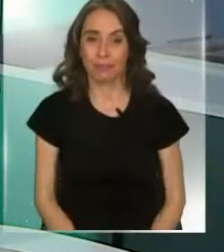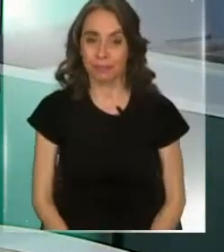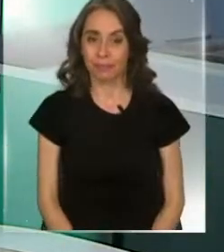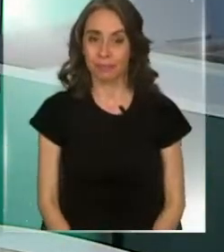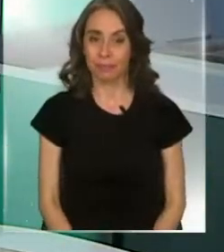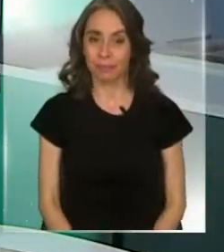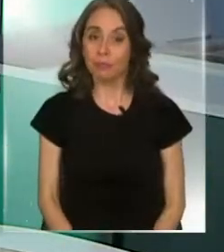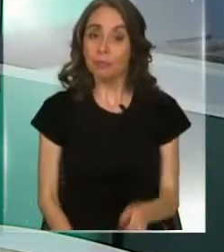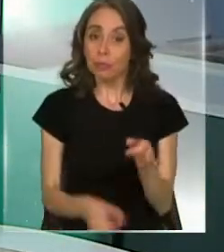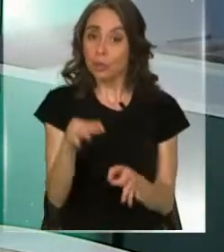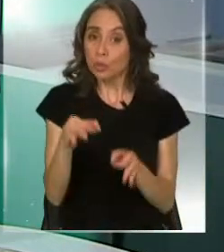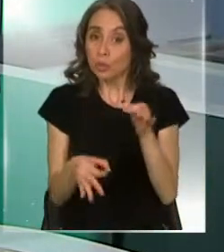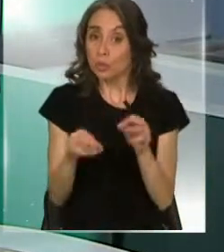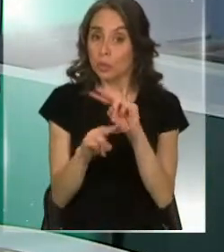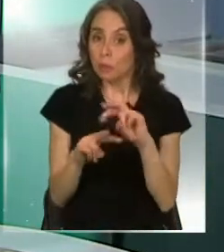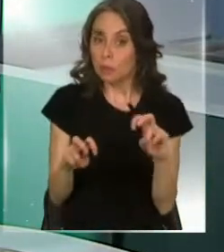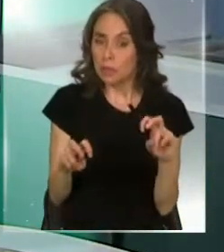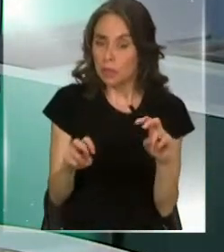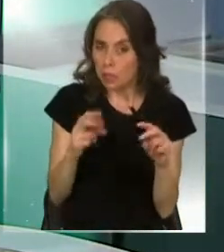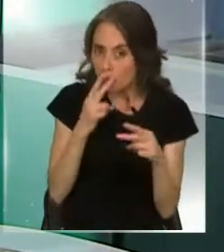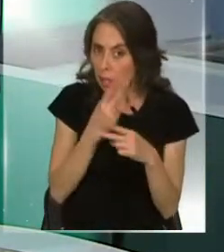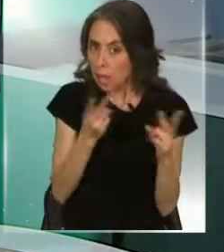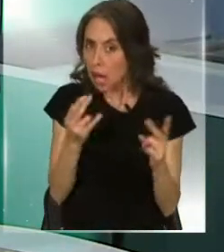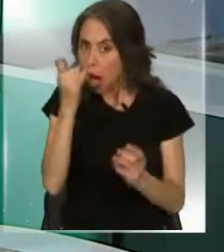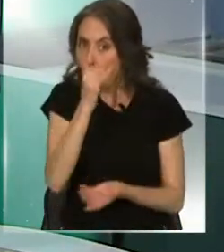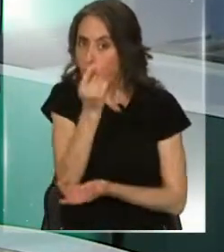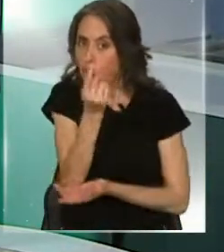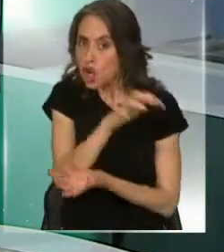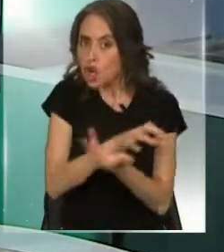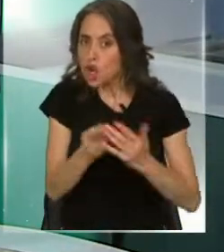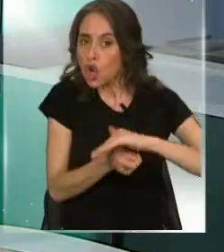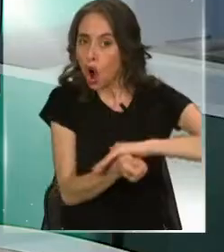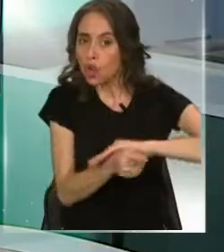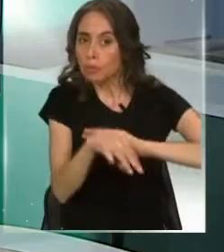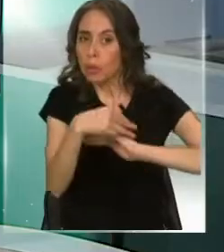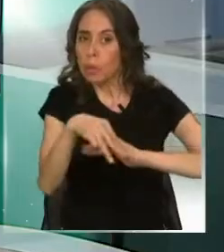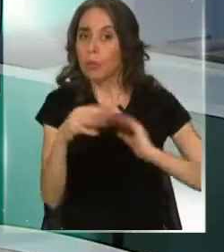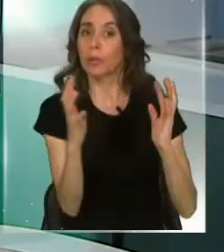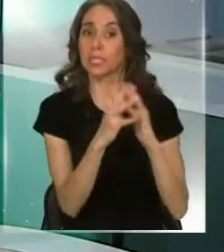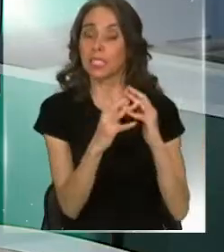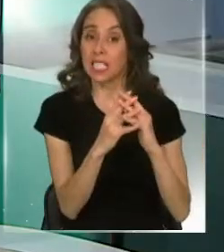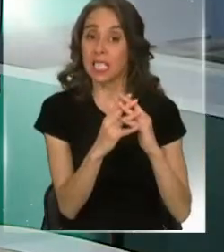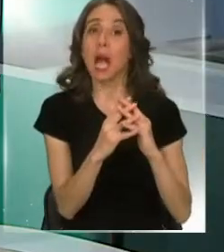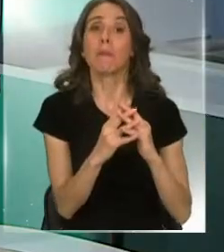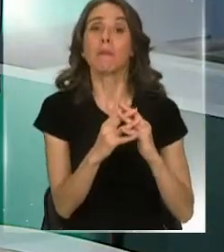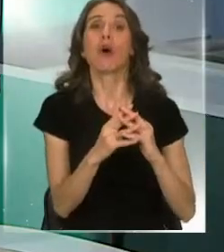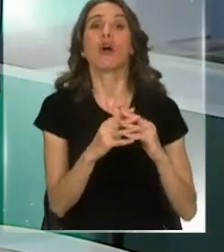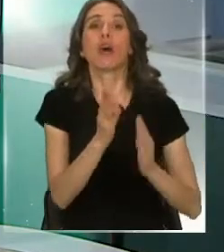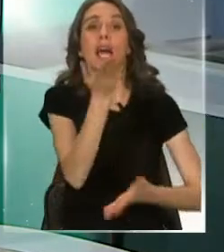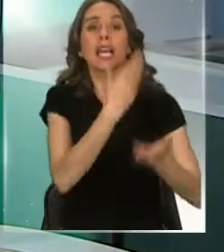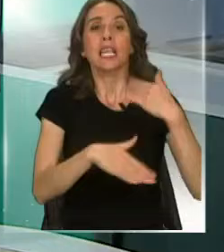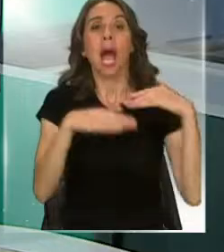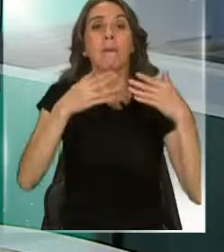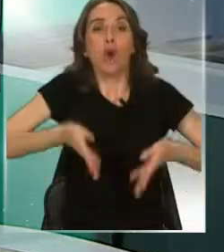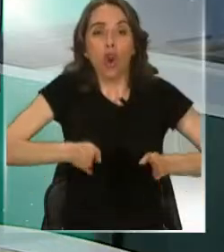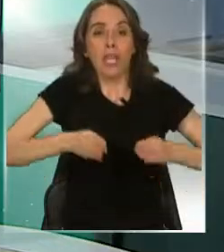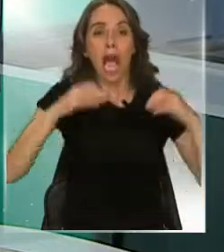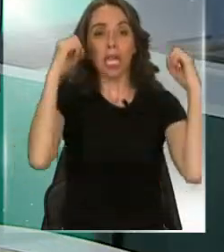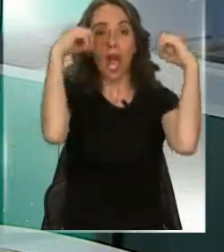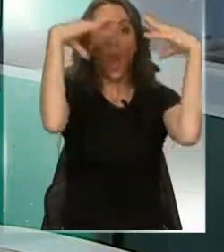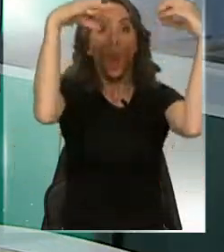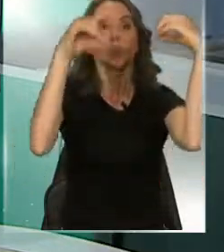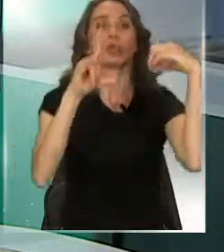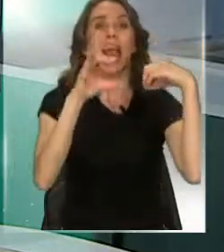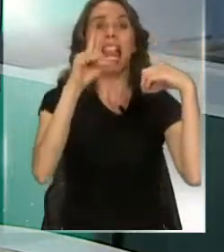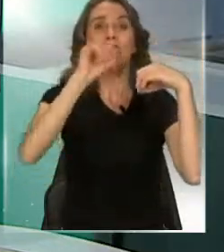Mientras la justicia investiga un escándalo de corrupción en la municipalidad de Chillán por el caso de luminarias LED, otro